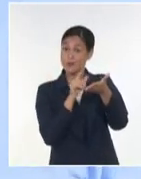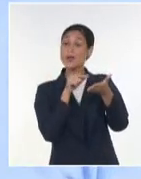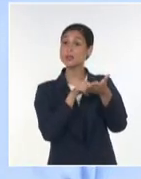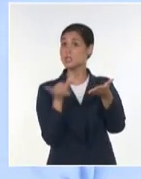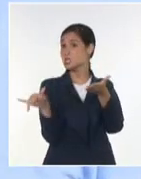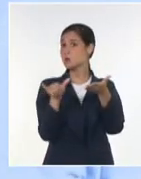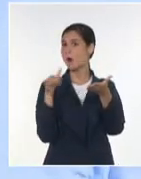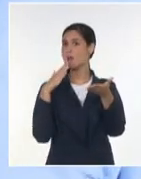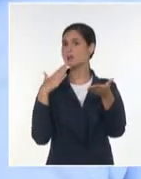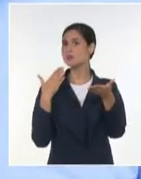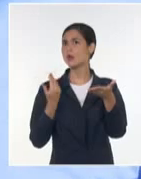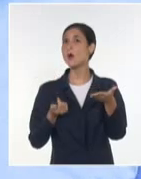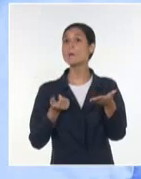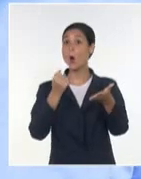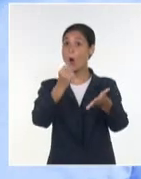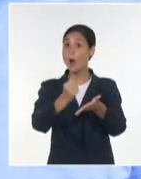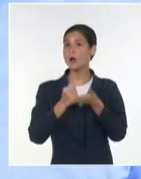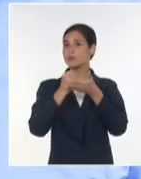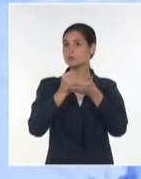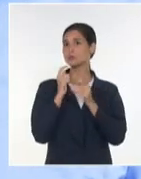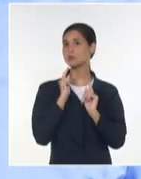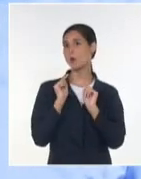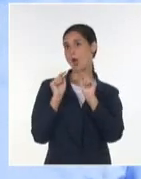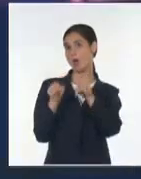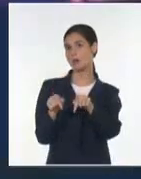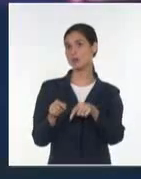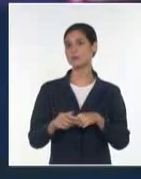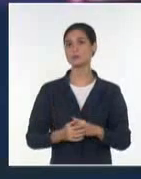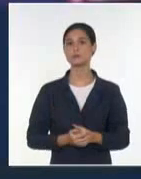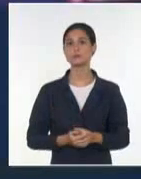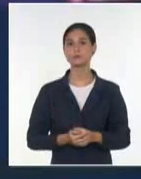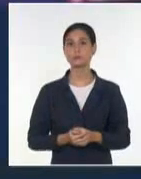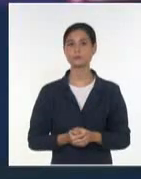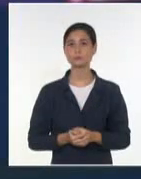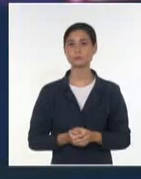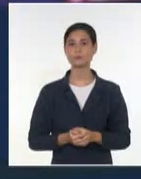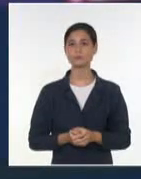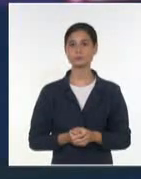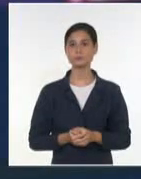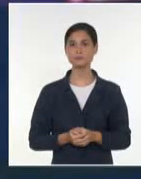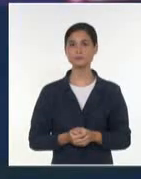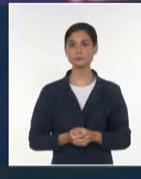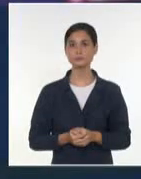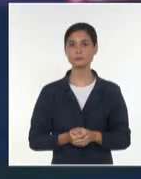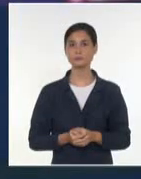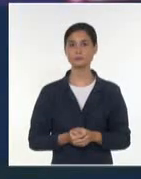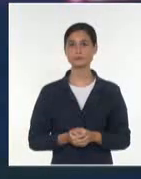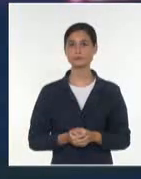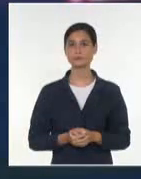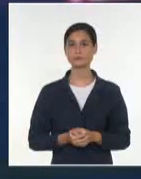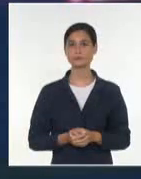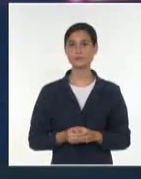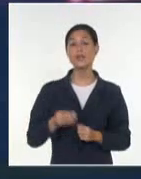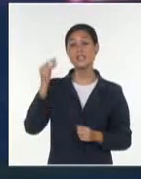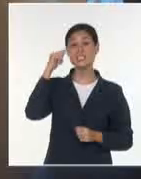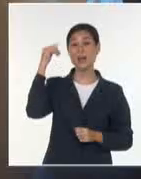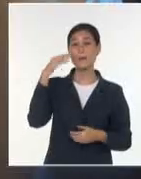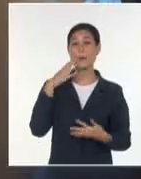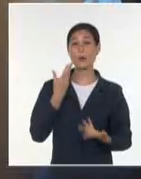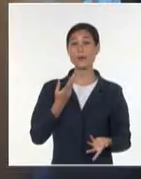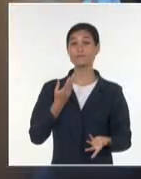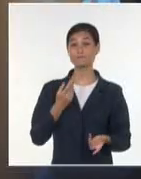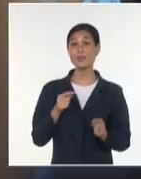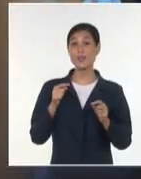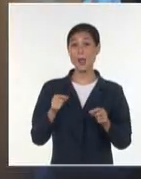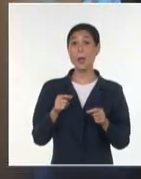transformación digital incide en la calidad de vida del ciudadano. Para lograr esos cambios en la vida cotidiana de las personas es